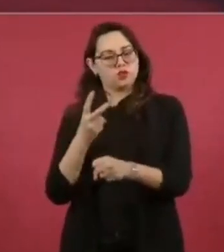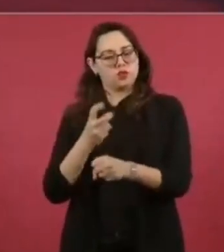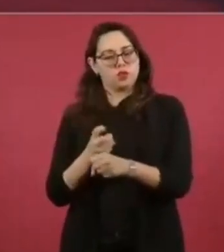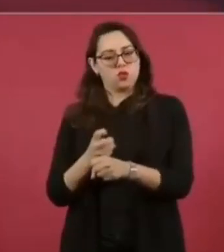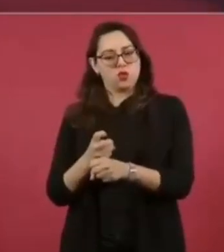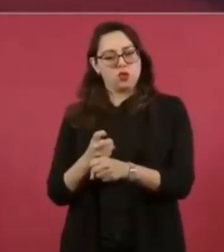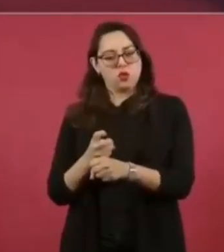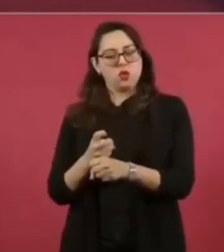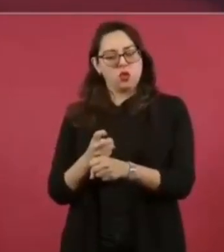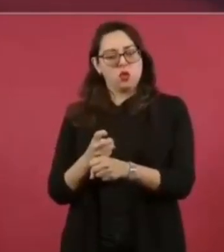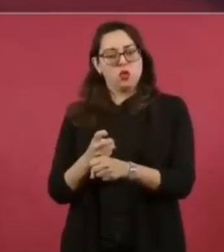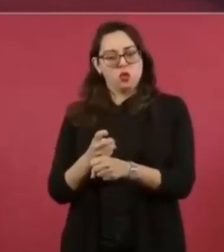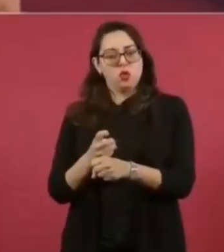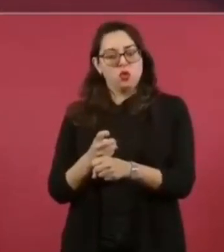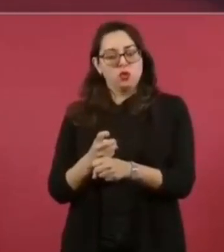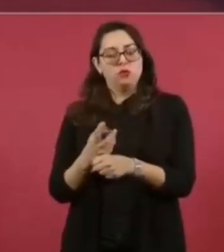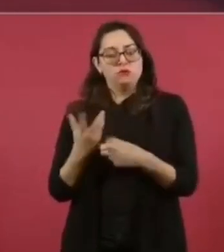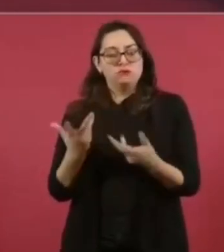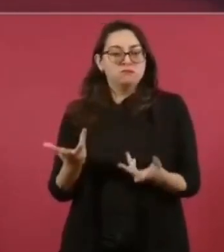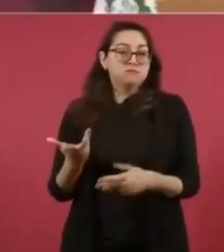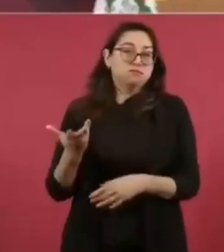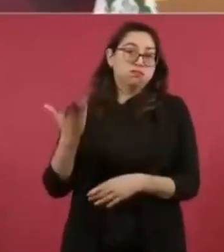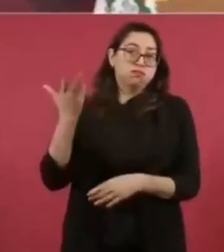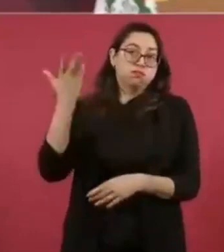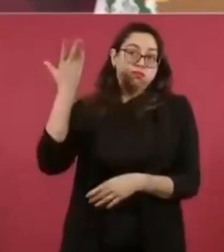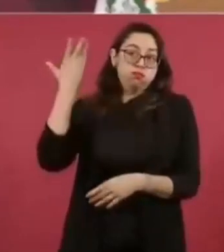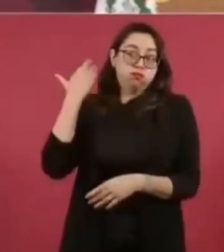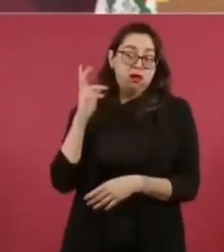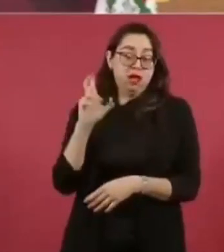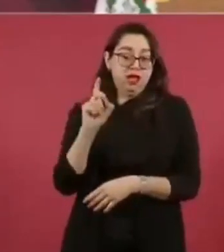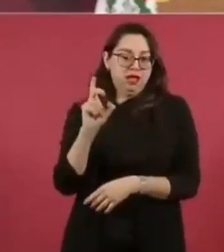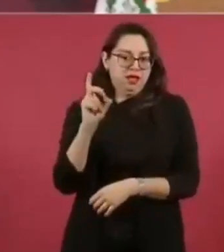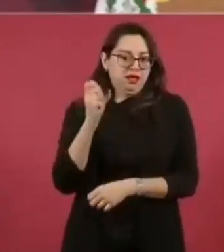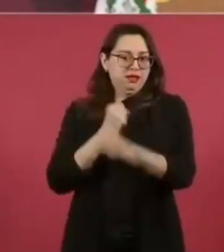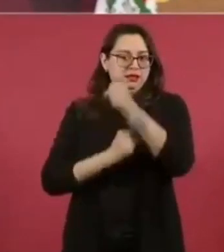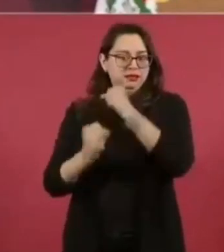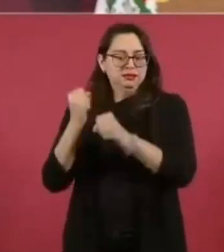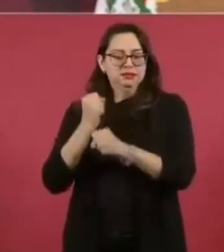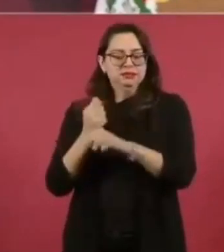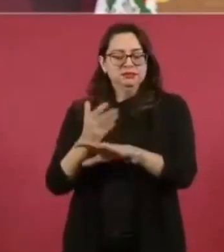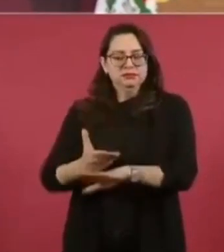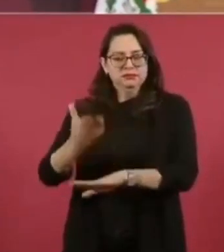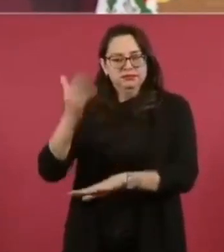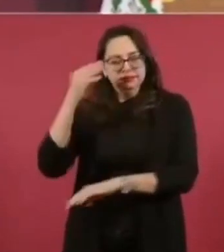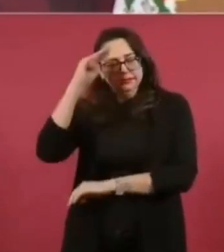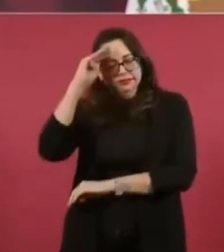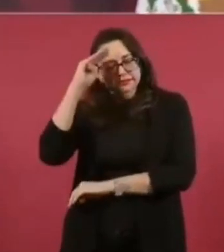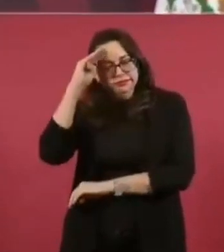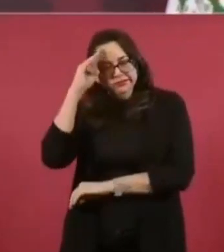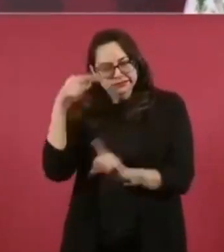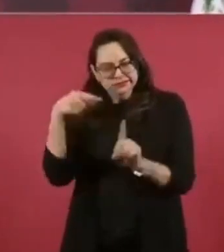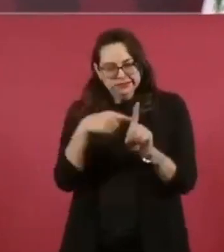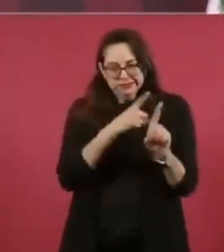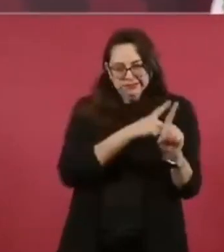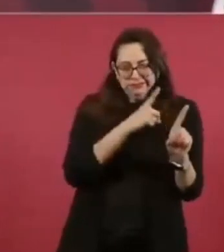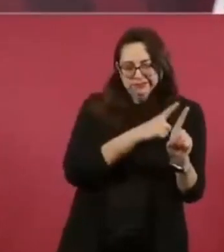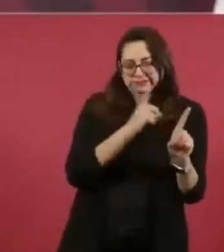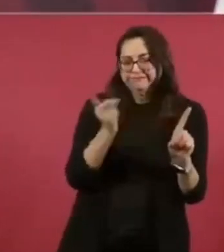Quienes manejaron este asunto, esta investigación, llegaron a esa conclusión.